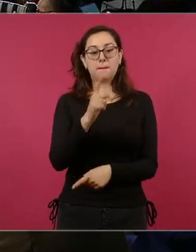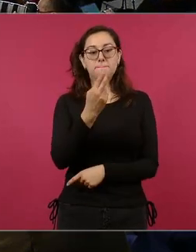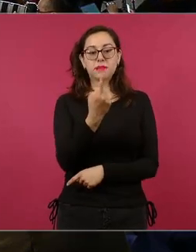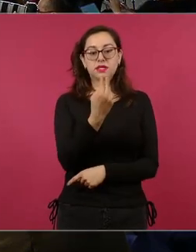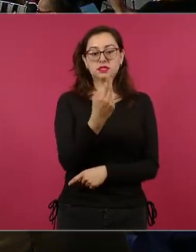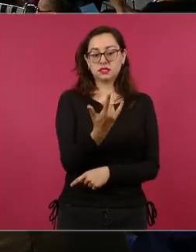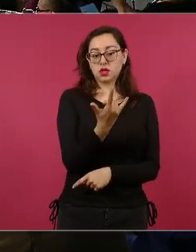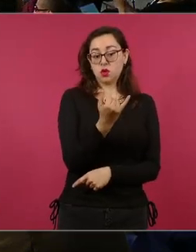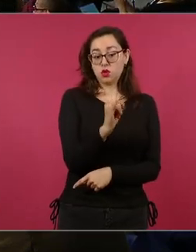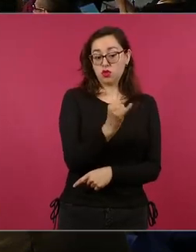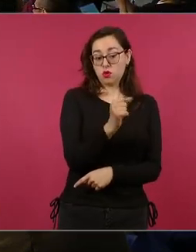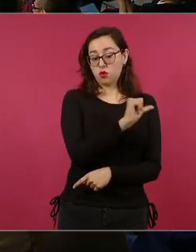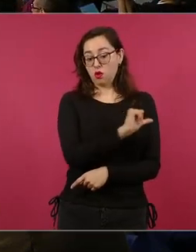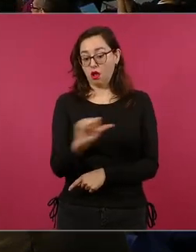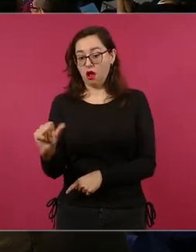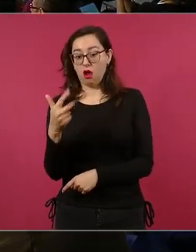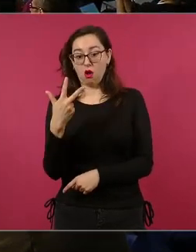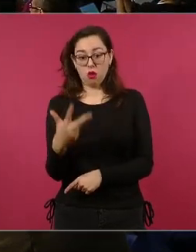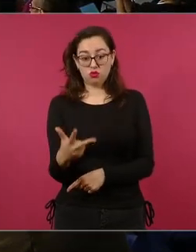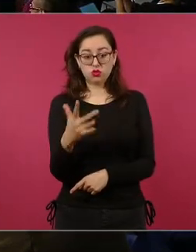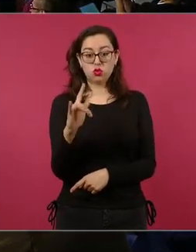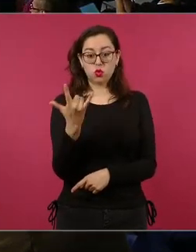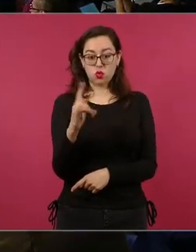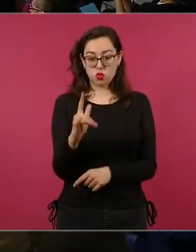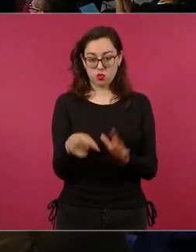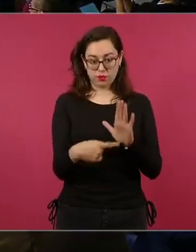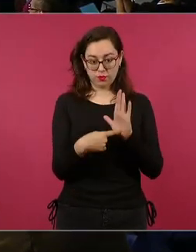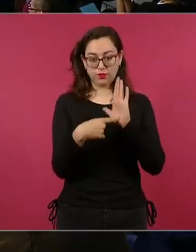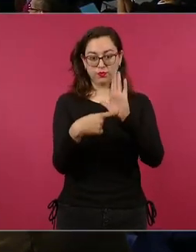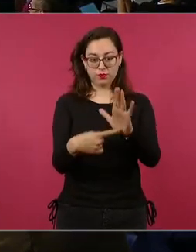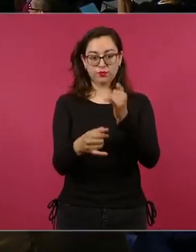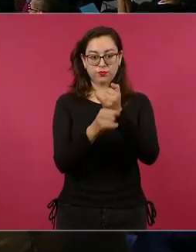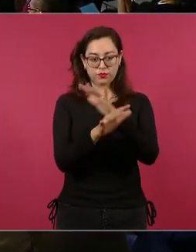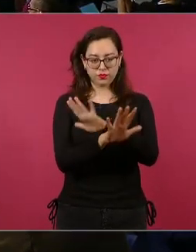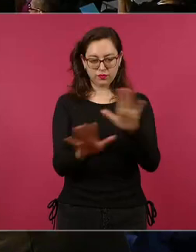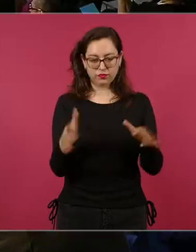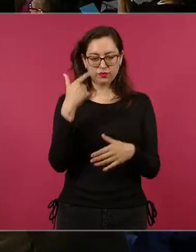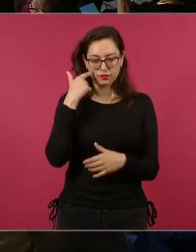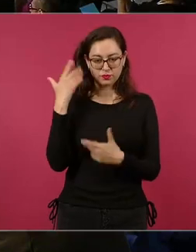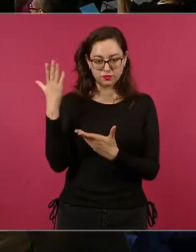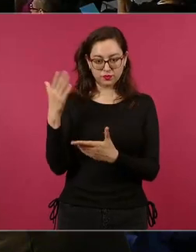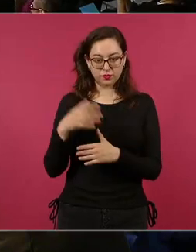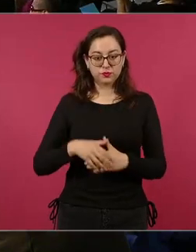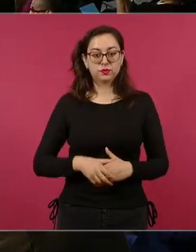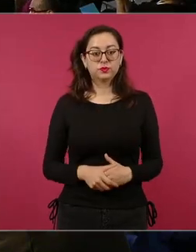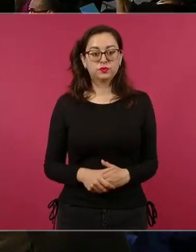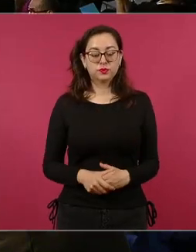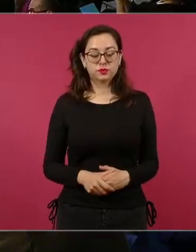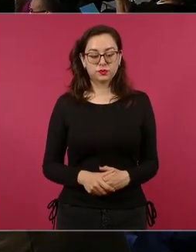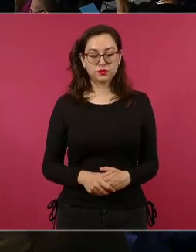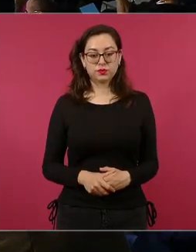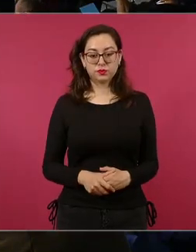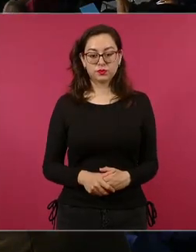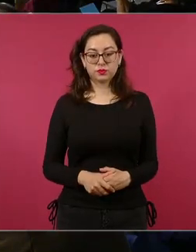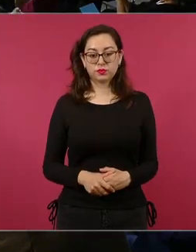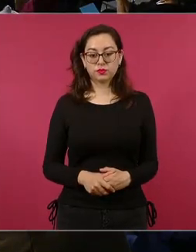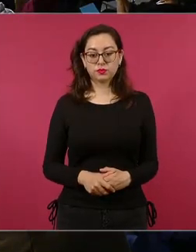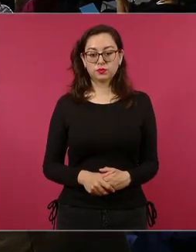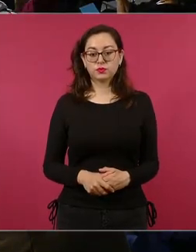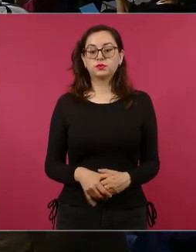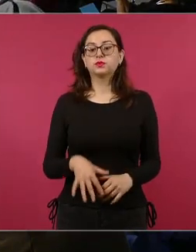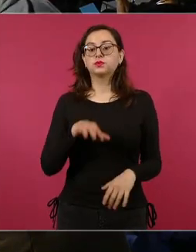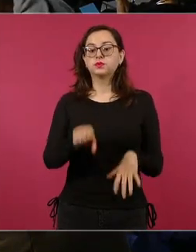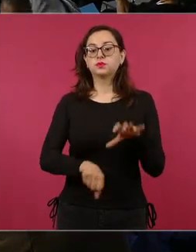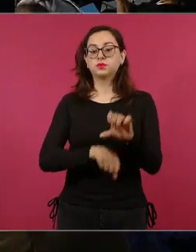al 8 de julio. Adelante. En este lapso tenemos siete extradiciones